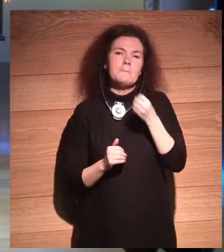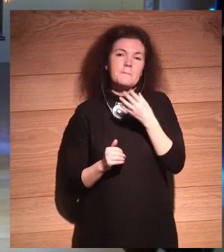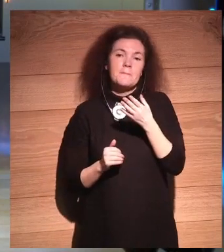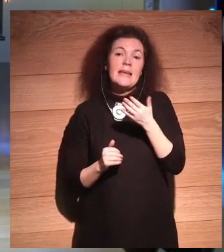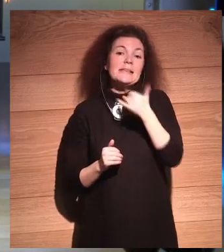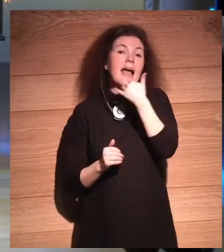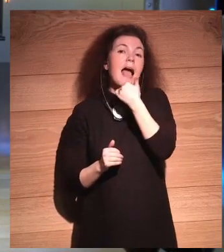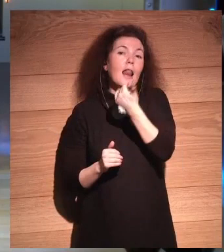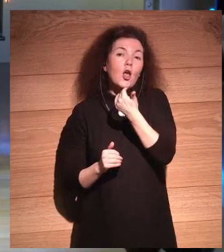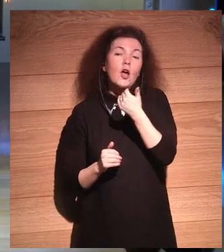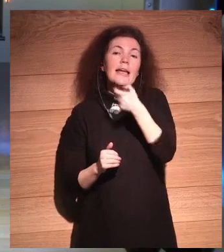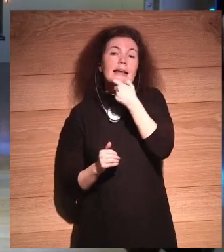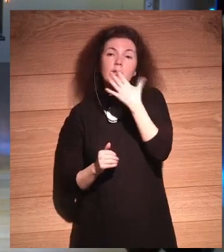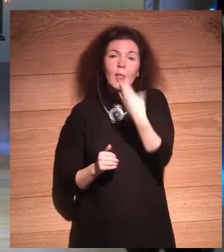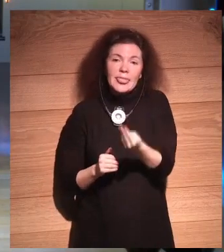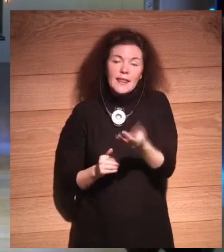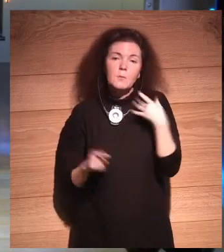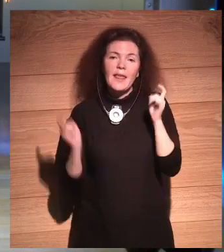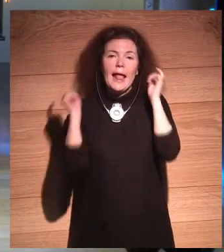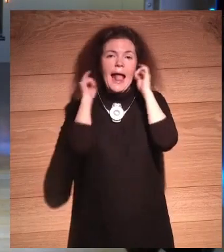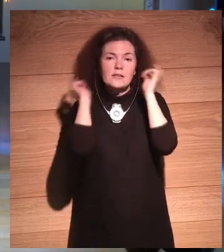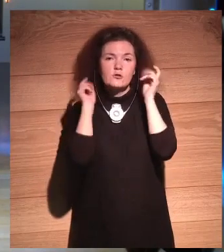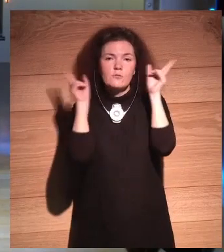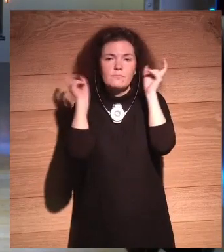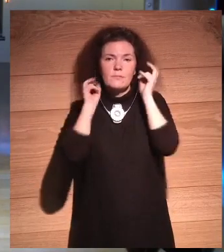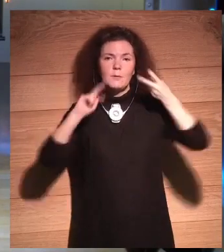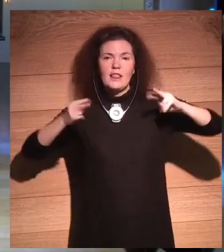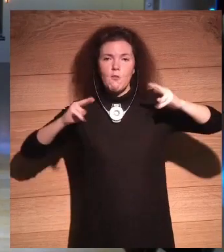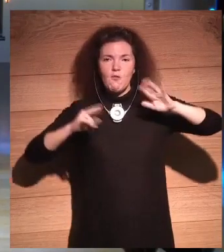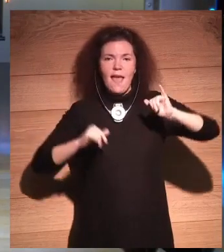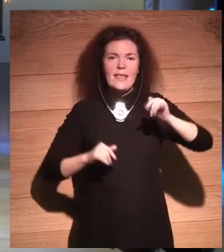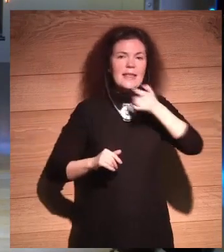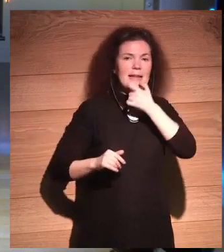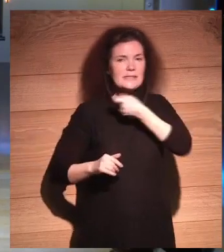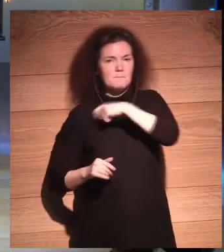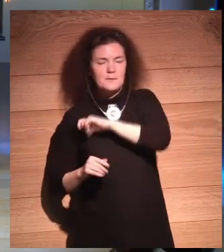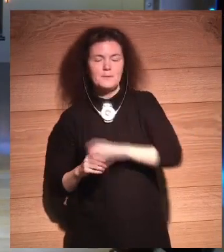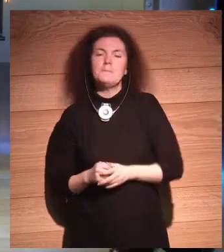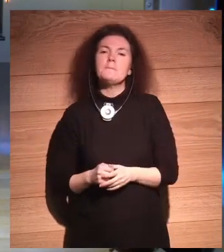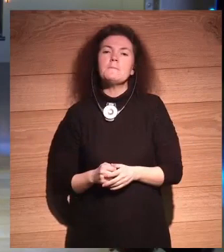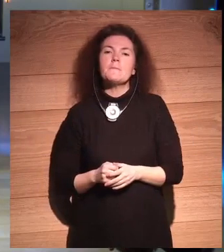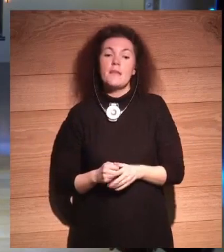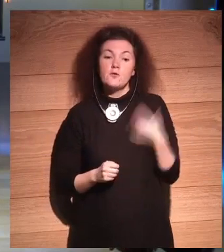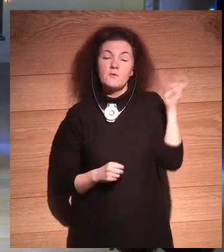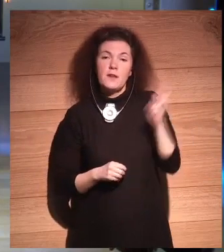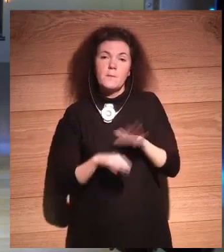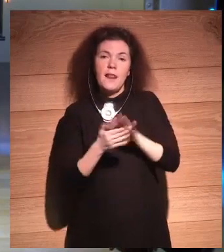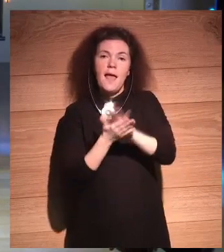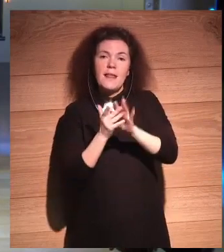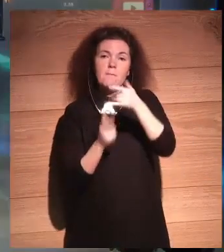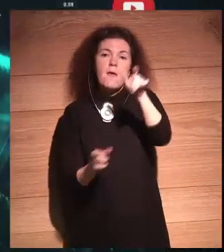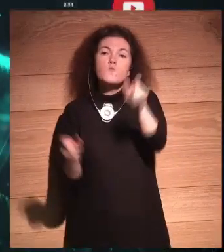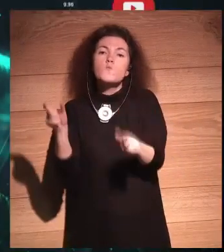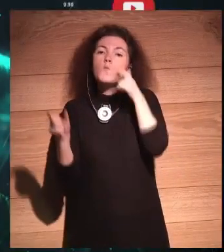Si no entendéis el inglés podéis utilizar unos auriculares para recibir la traducción. Aquí estoy para hablar de la